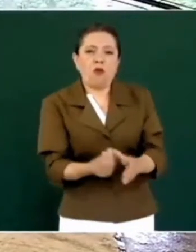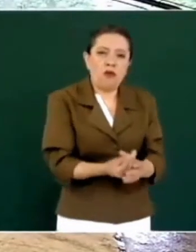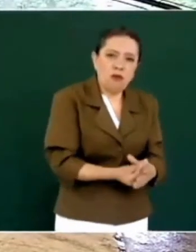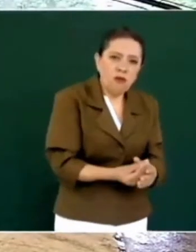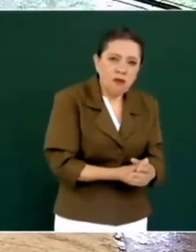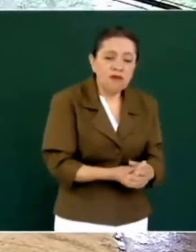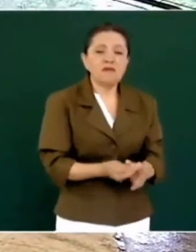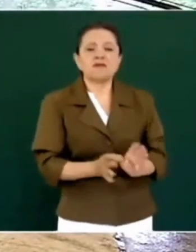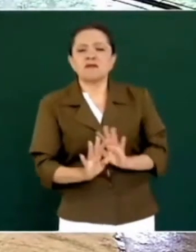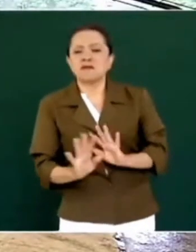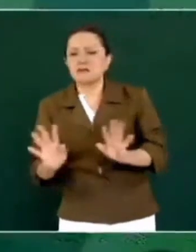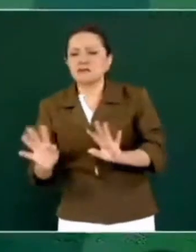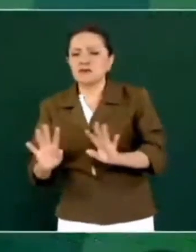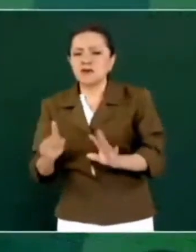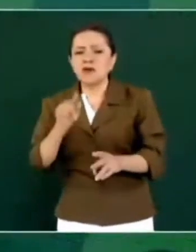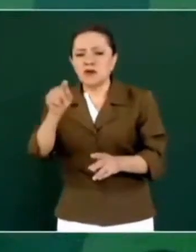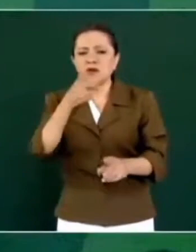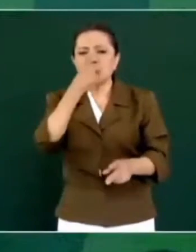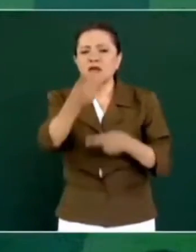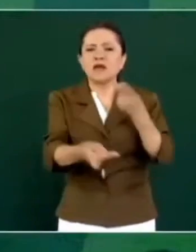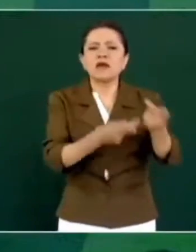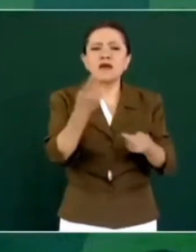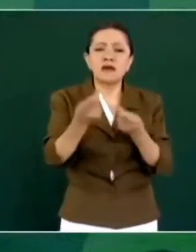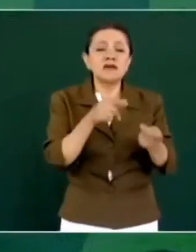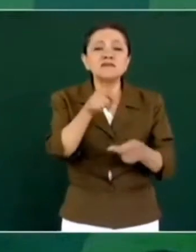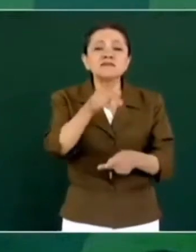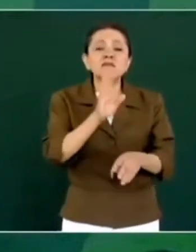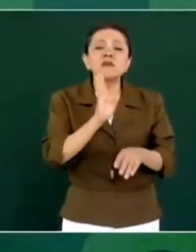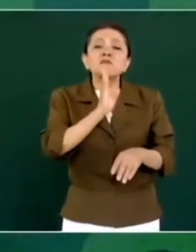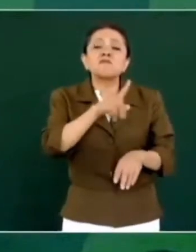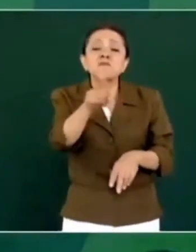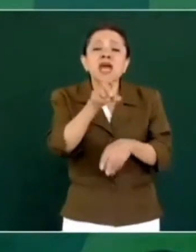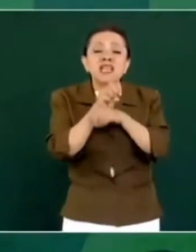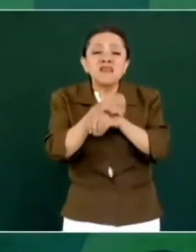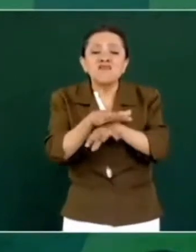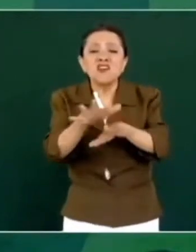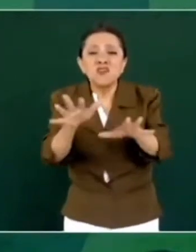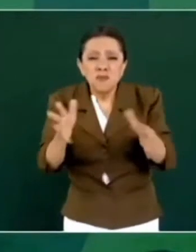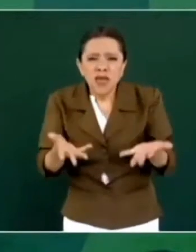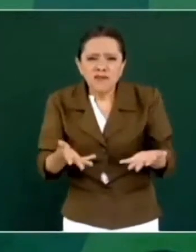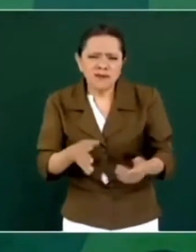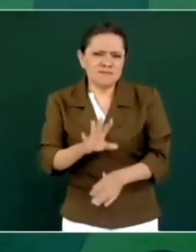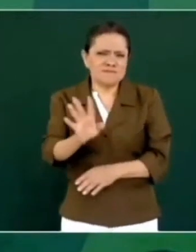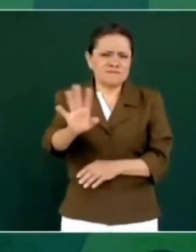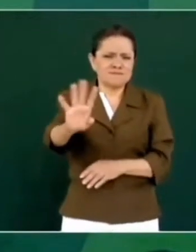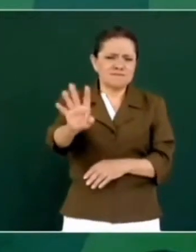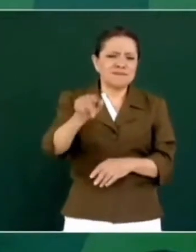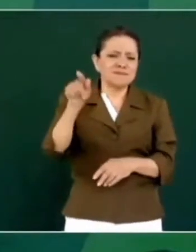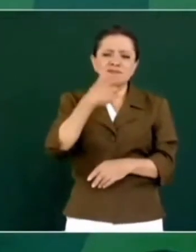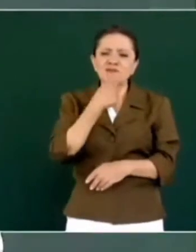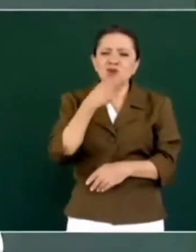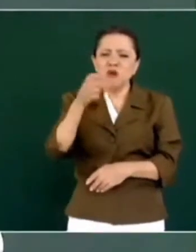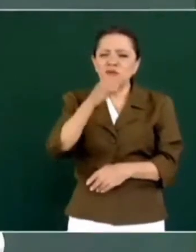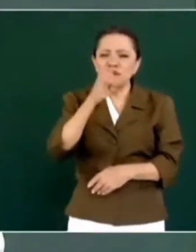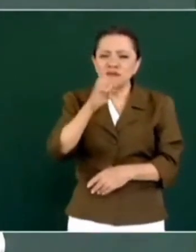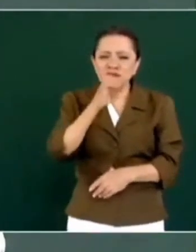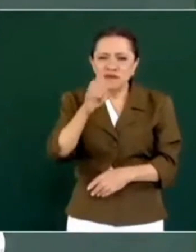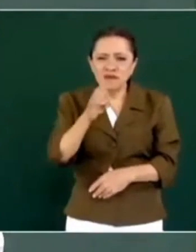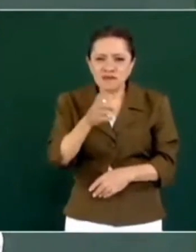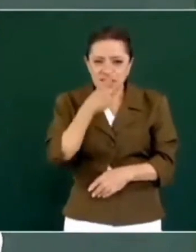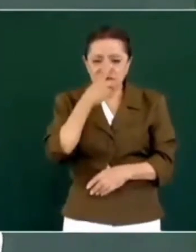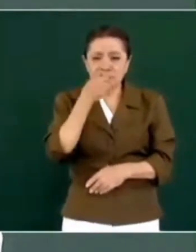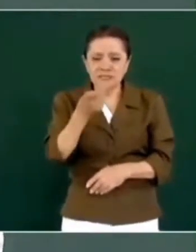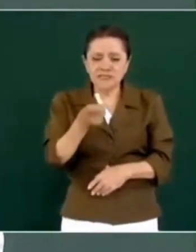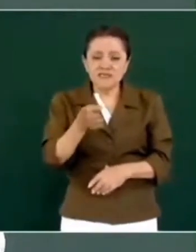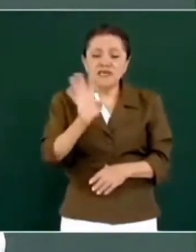no no no no no cómo no me van a informar bien si este a mí no me eh juegan el dedo en la boca